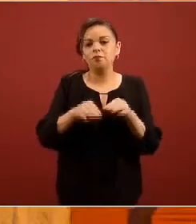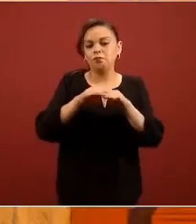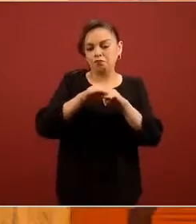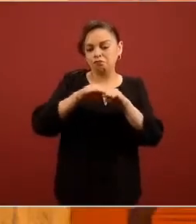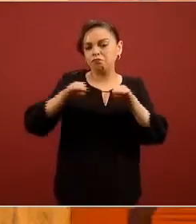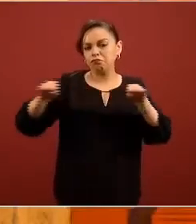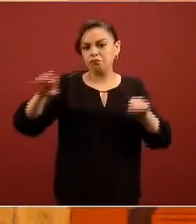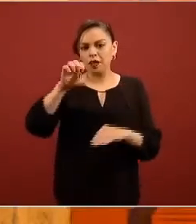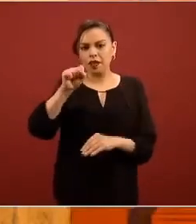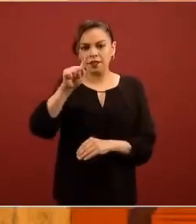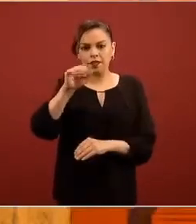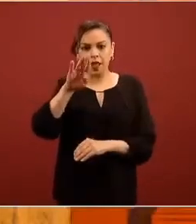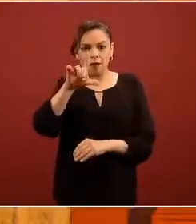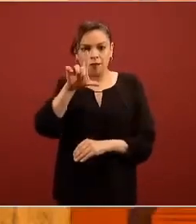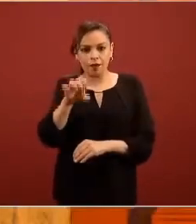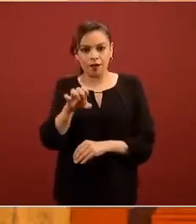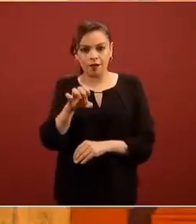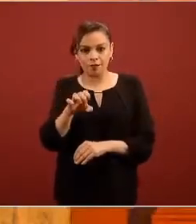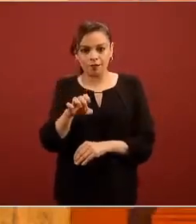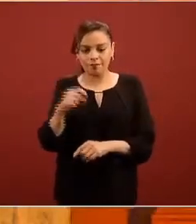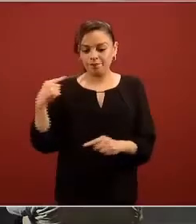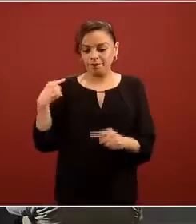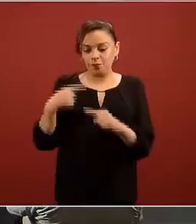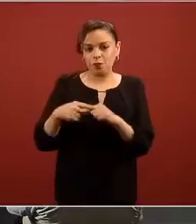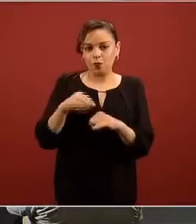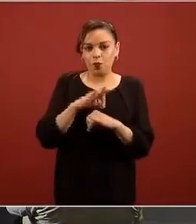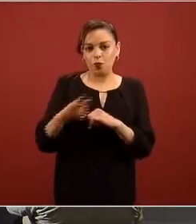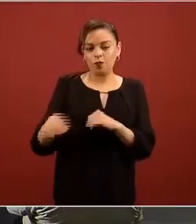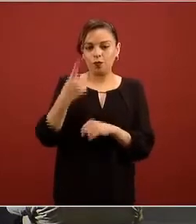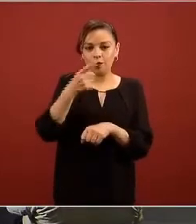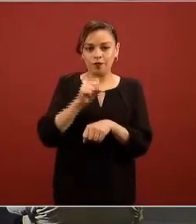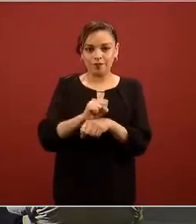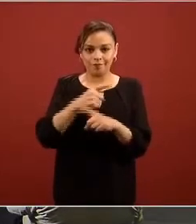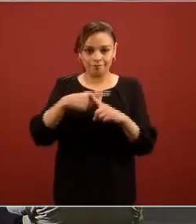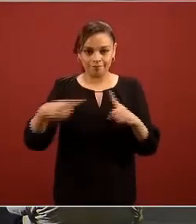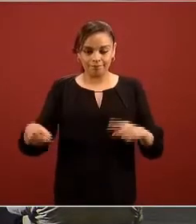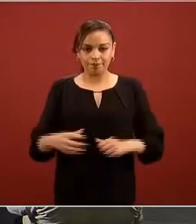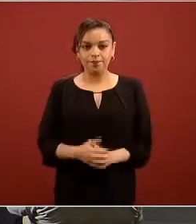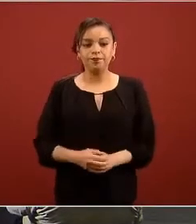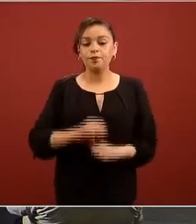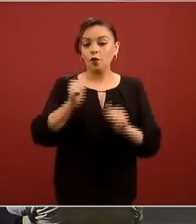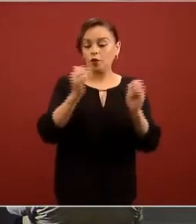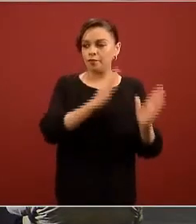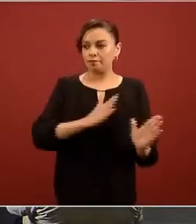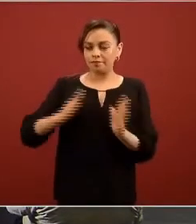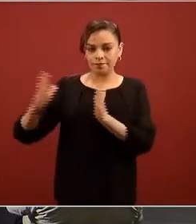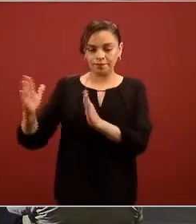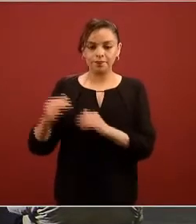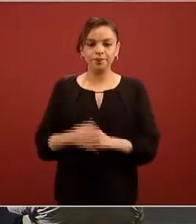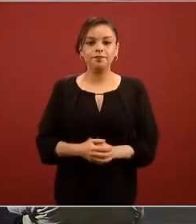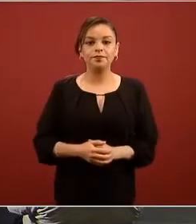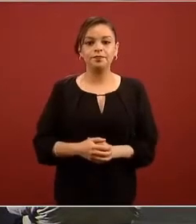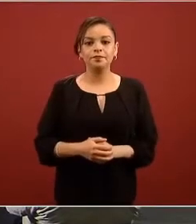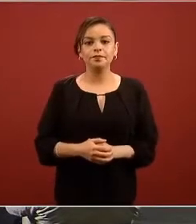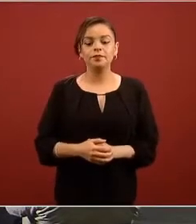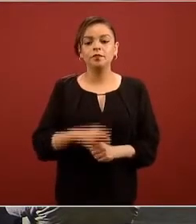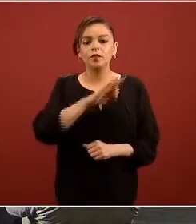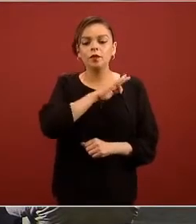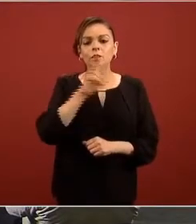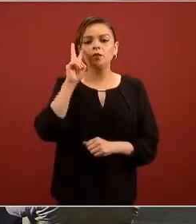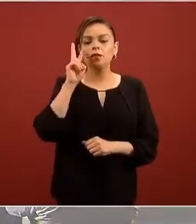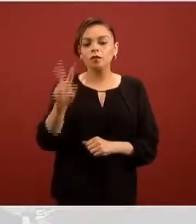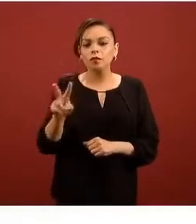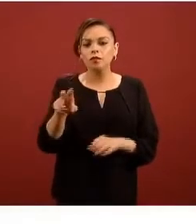las últimas semana y media en la siguiente diapositiva podemos ver la distribución por fecha de